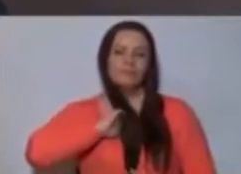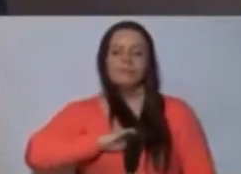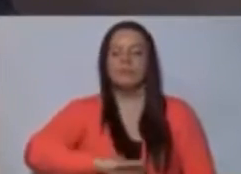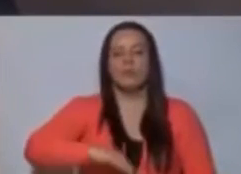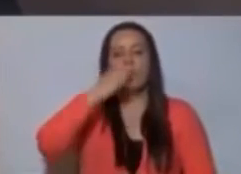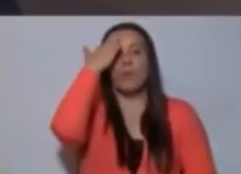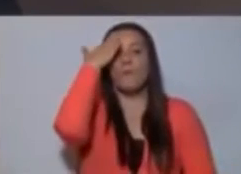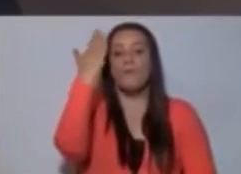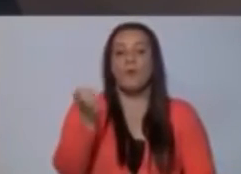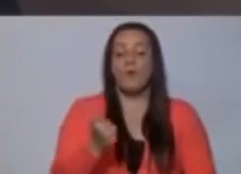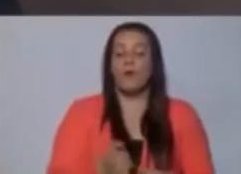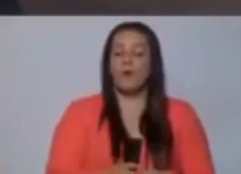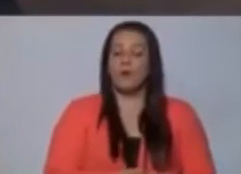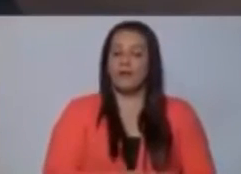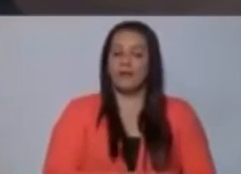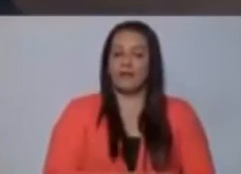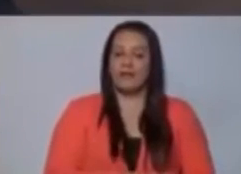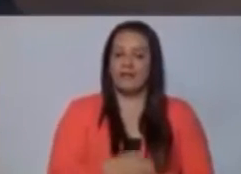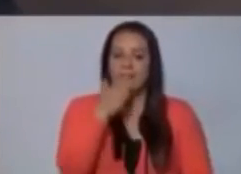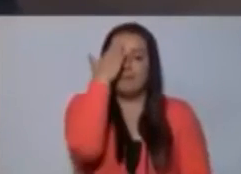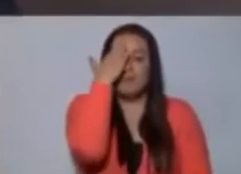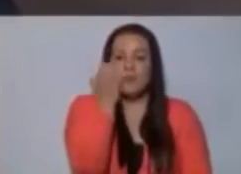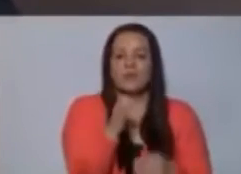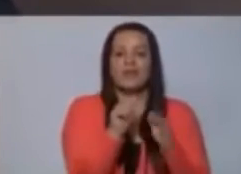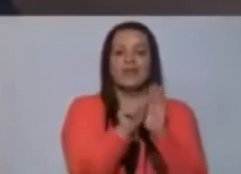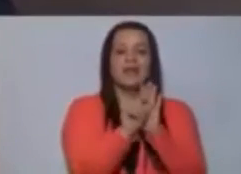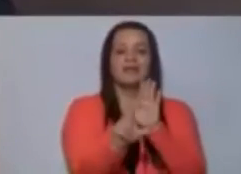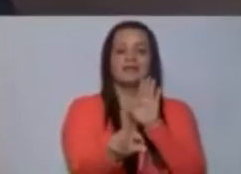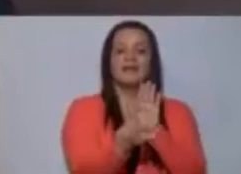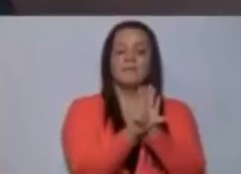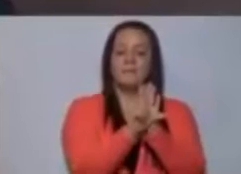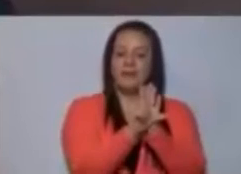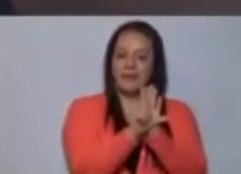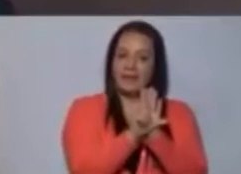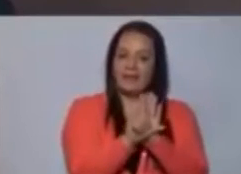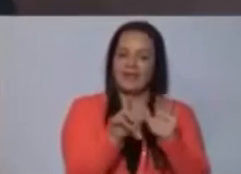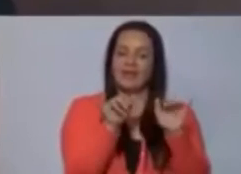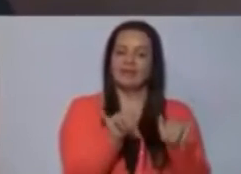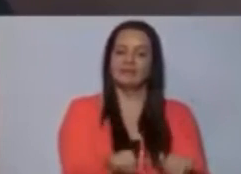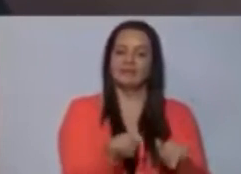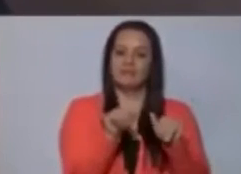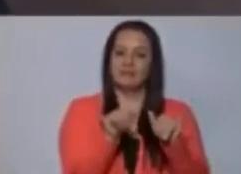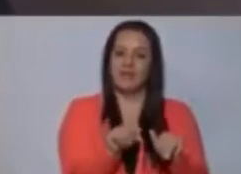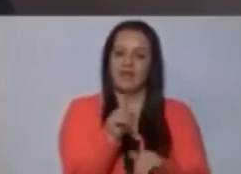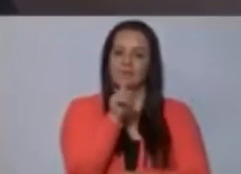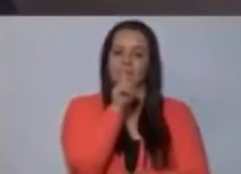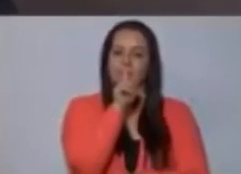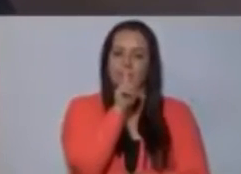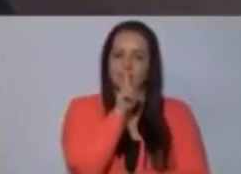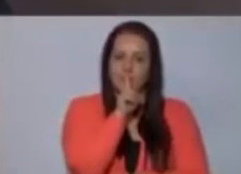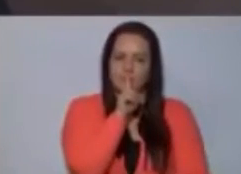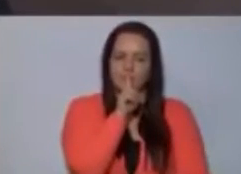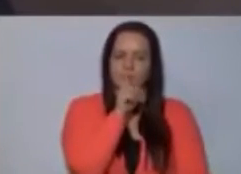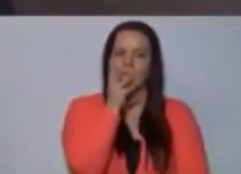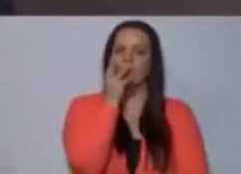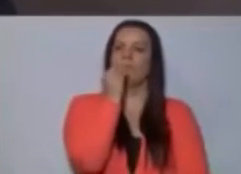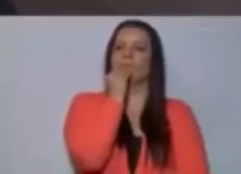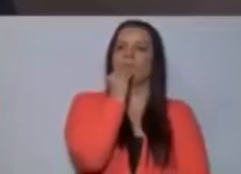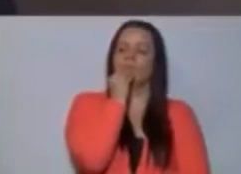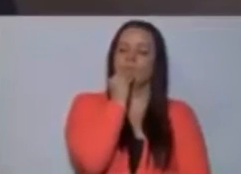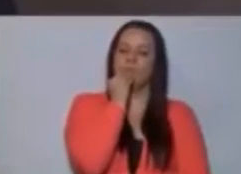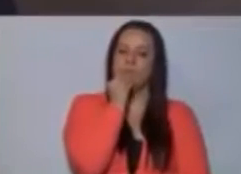Porque la Asamblea Legislativa está callada, nos callaron,